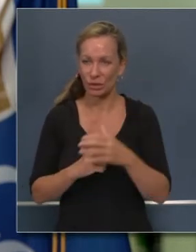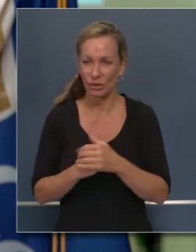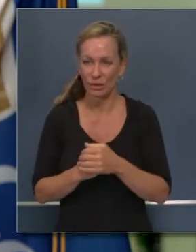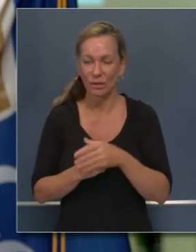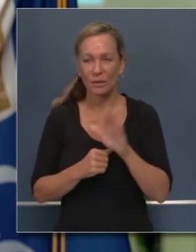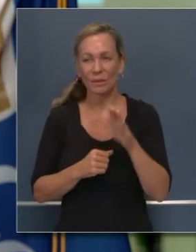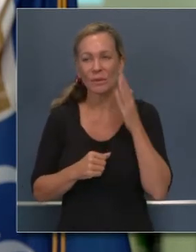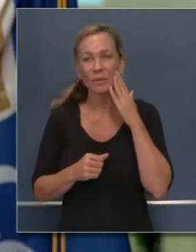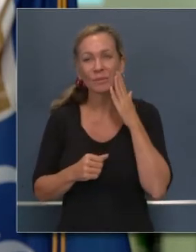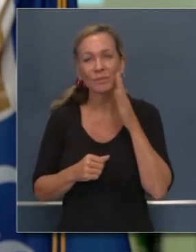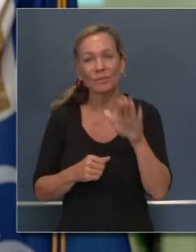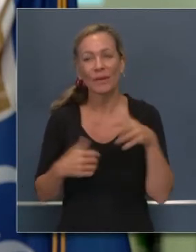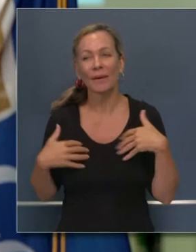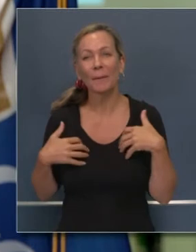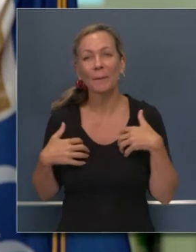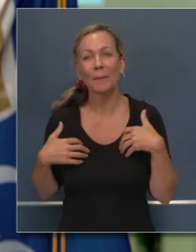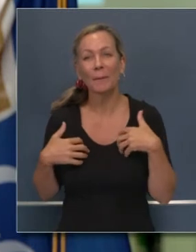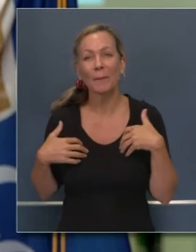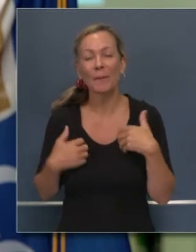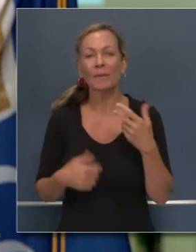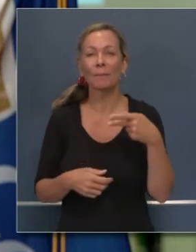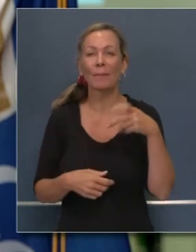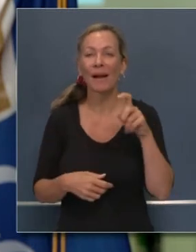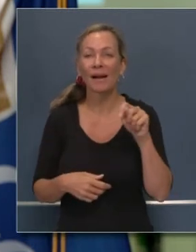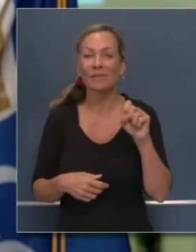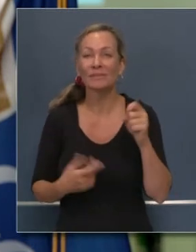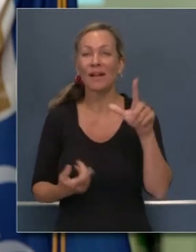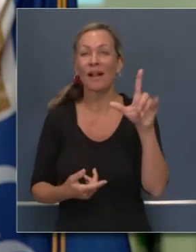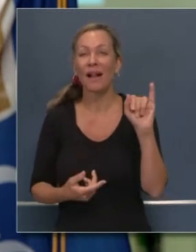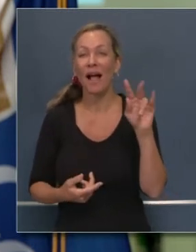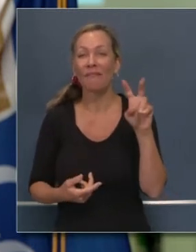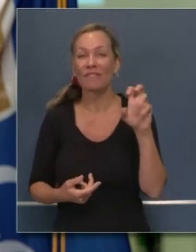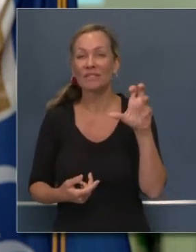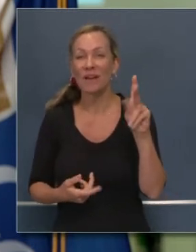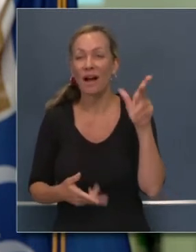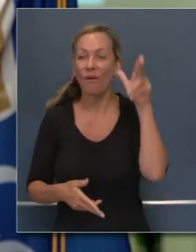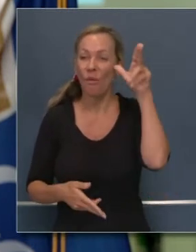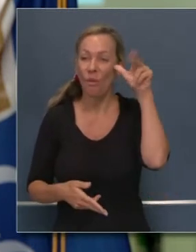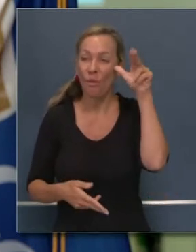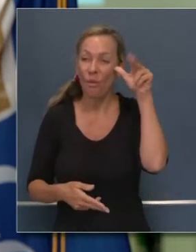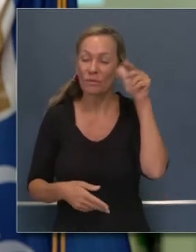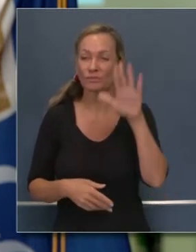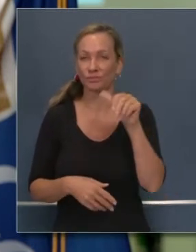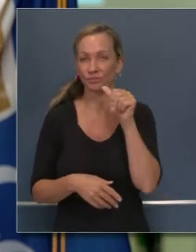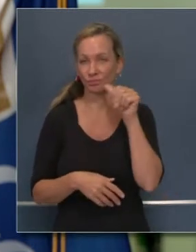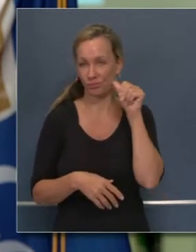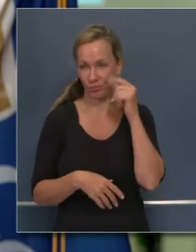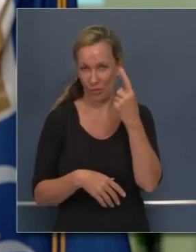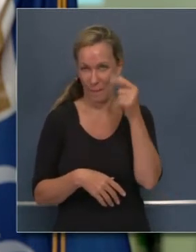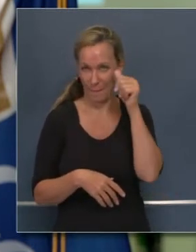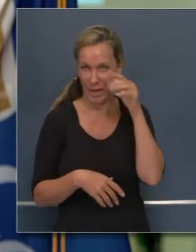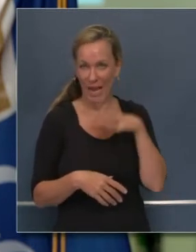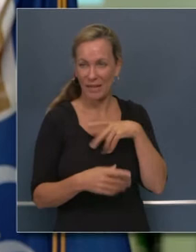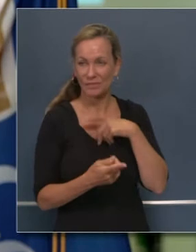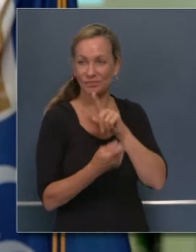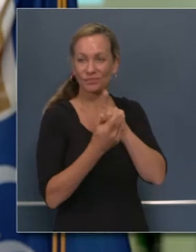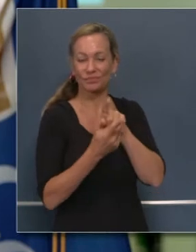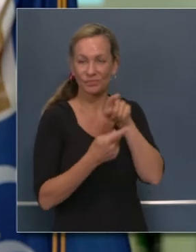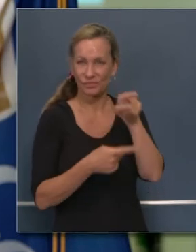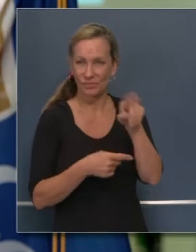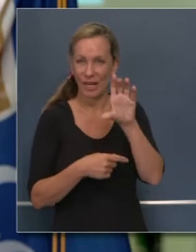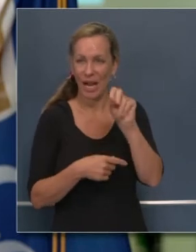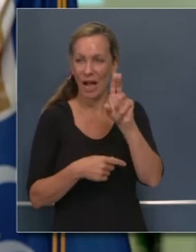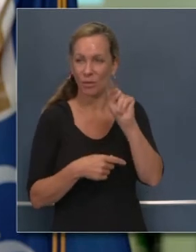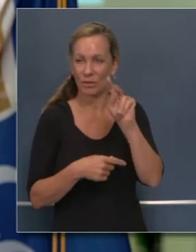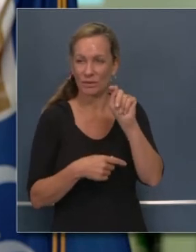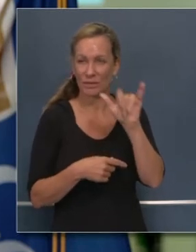mascotas familiares. Por ejemplo, caballos. Conocí a un señor en Santa Cruz ayer,